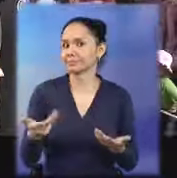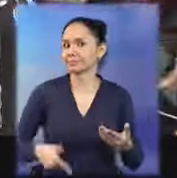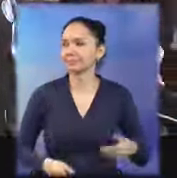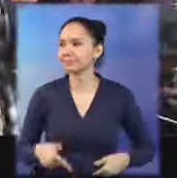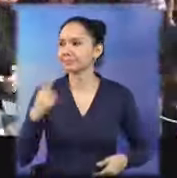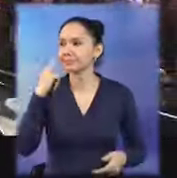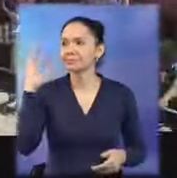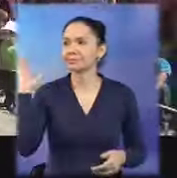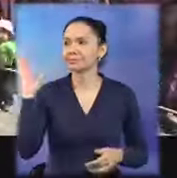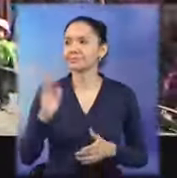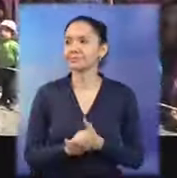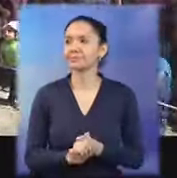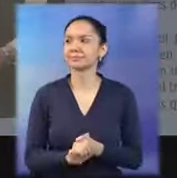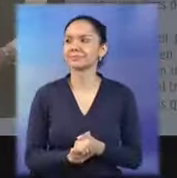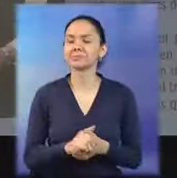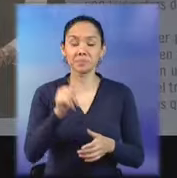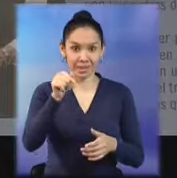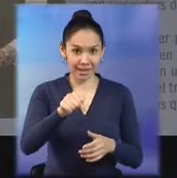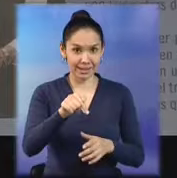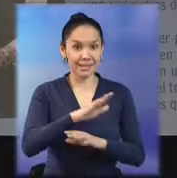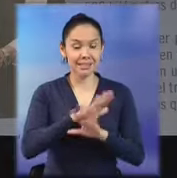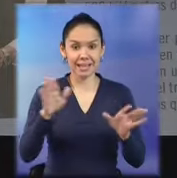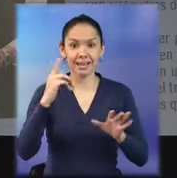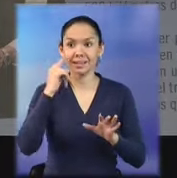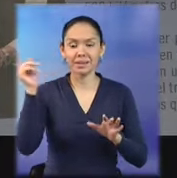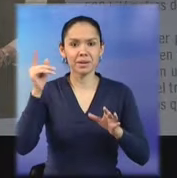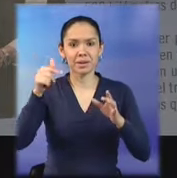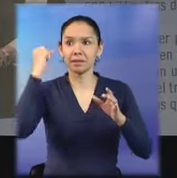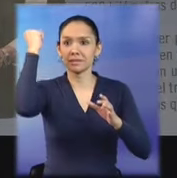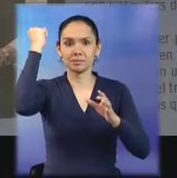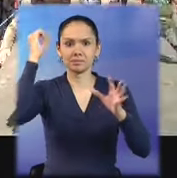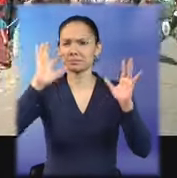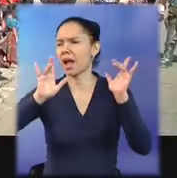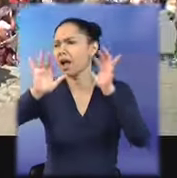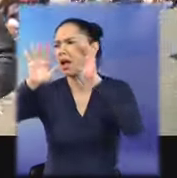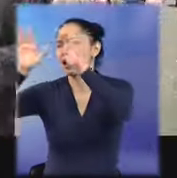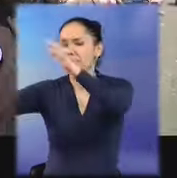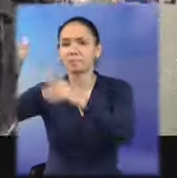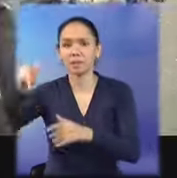Para celebrar dicha ocasión, toda la naranjada irá al Teatro Nacional.